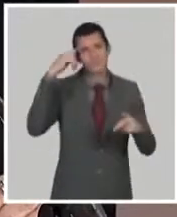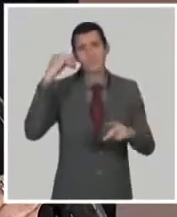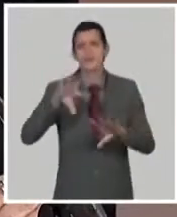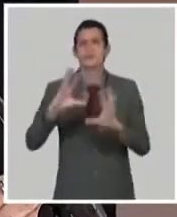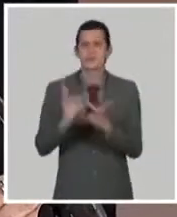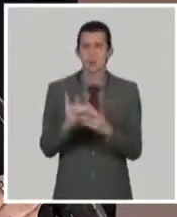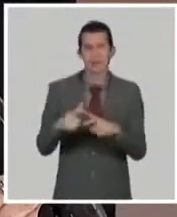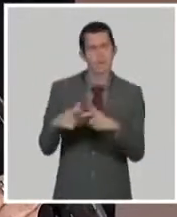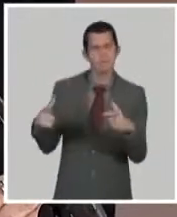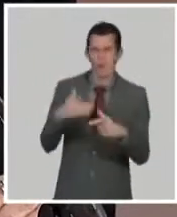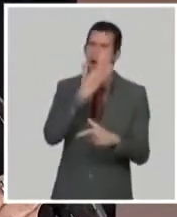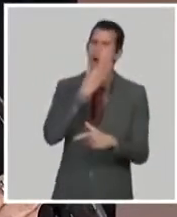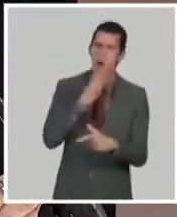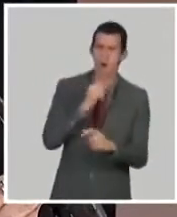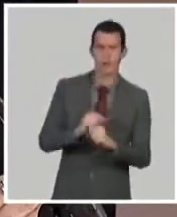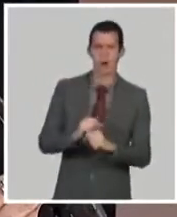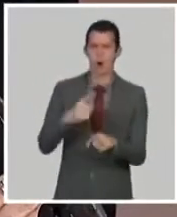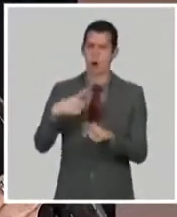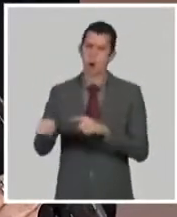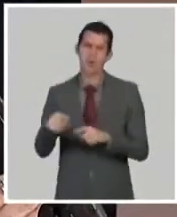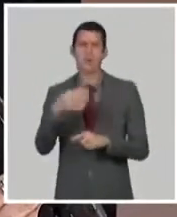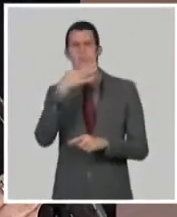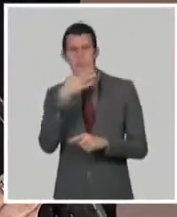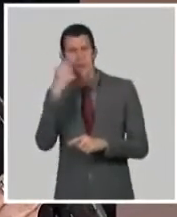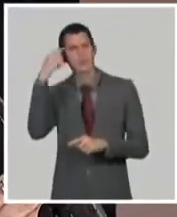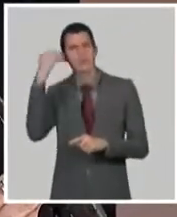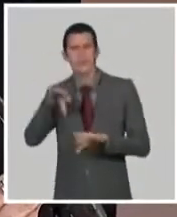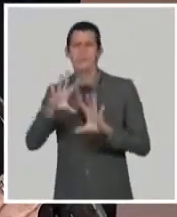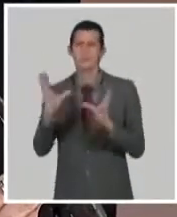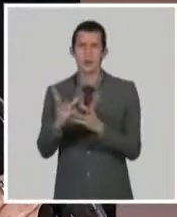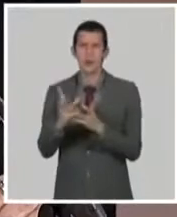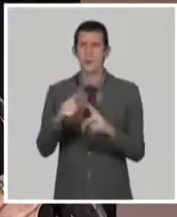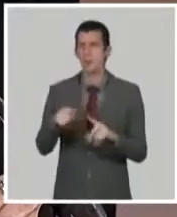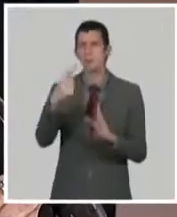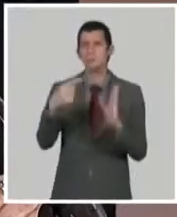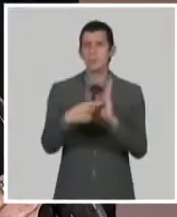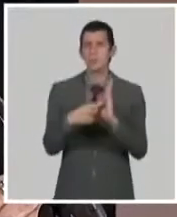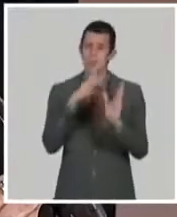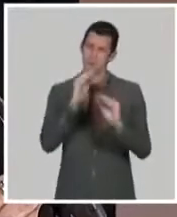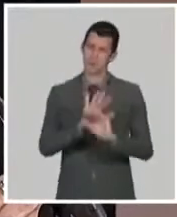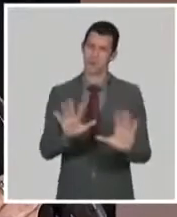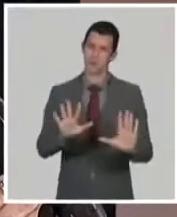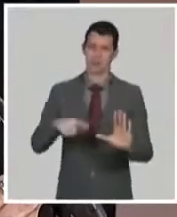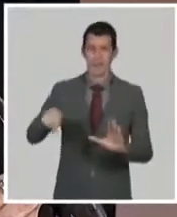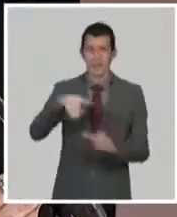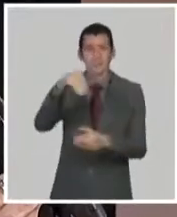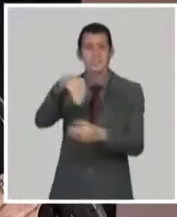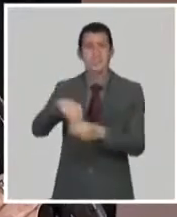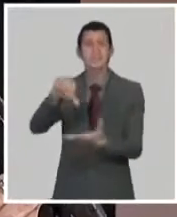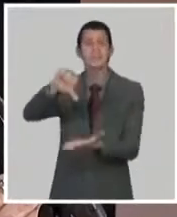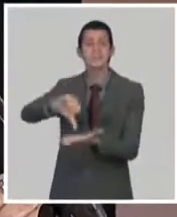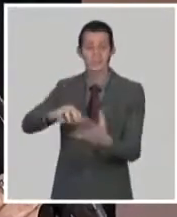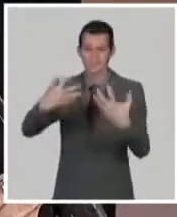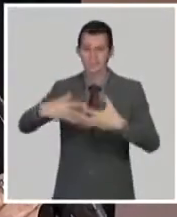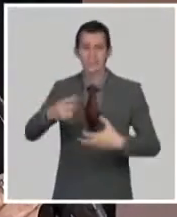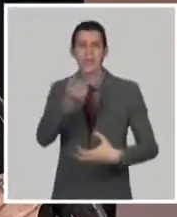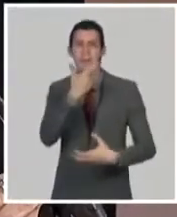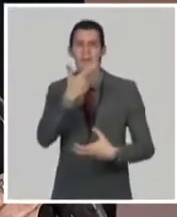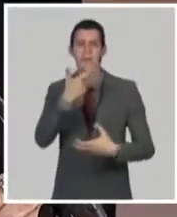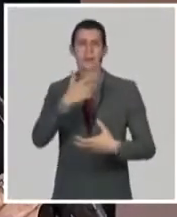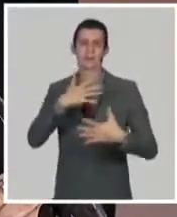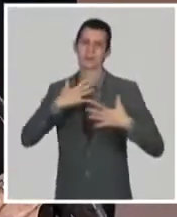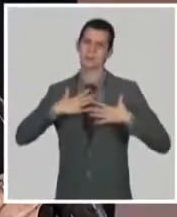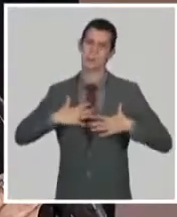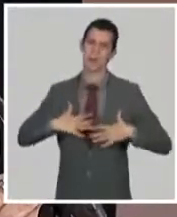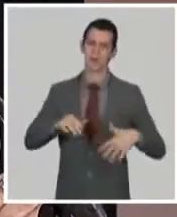jóvenes, menos jóvenes, pero que realmente no descansan para trasladar los resultados lo más rápido